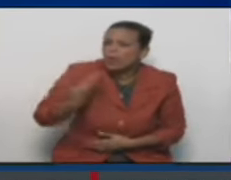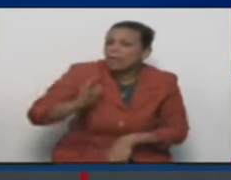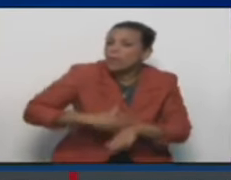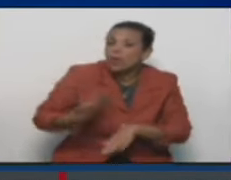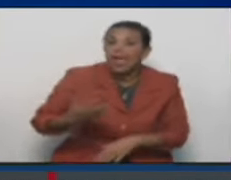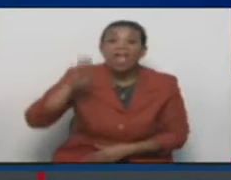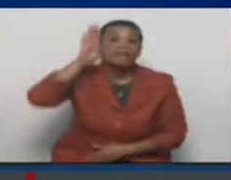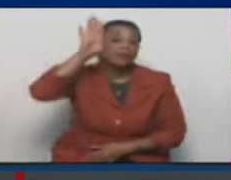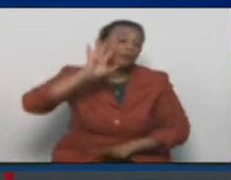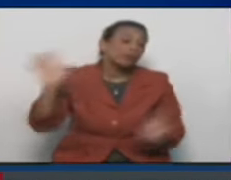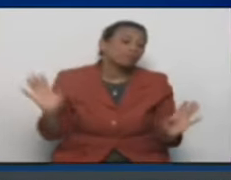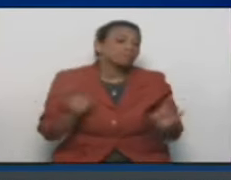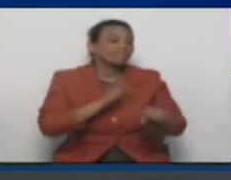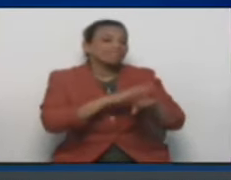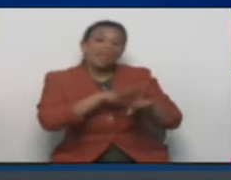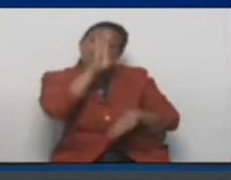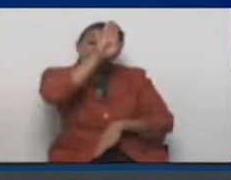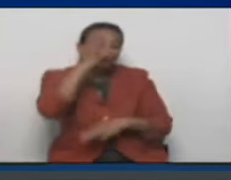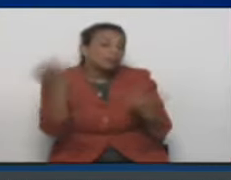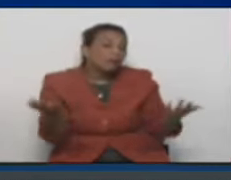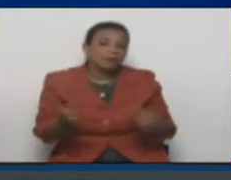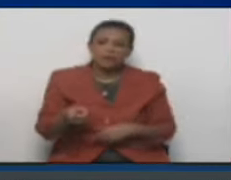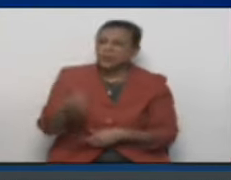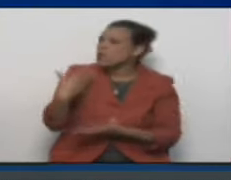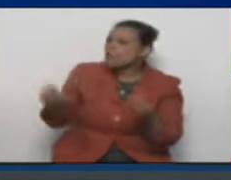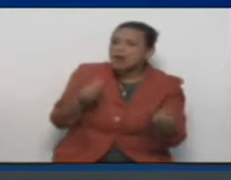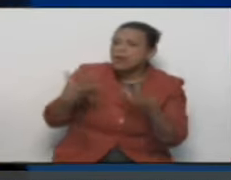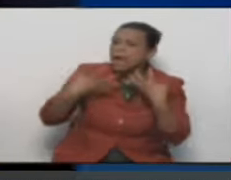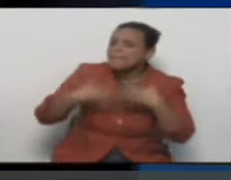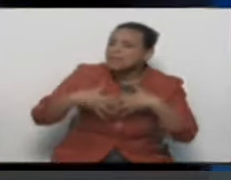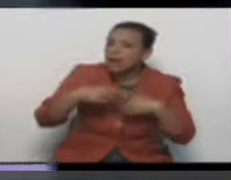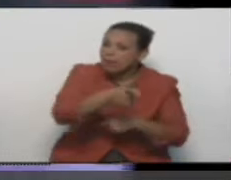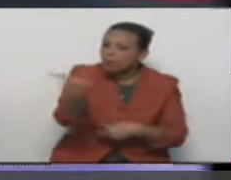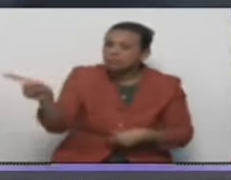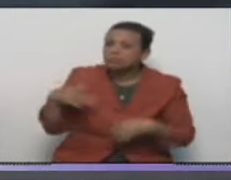el futuro, mi comente. ¿Quién me puede explicar esto aquí de los empresarios?